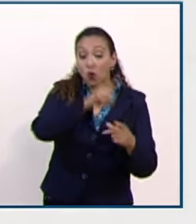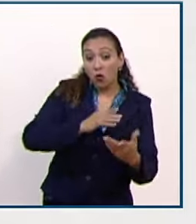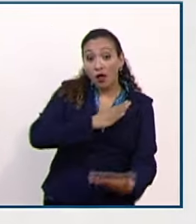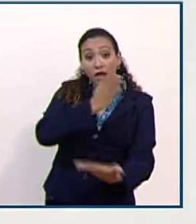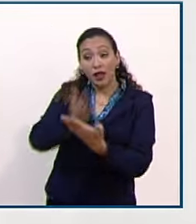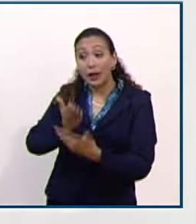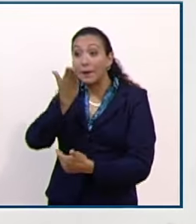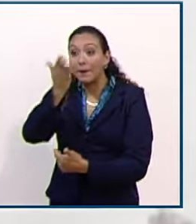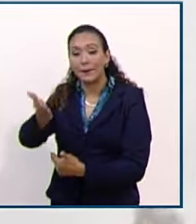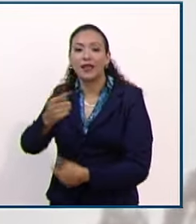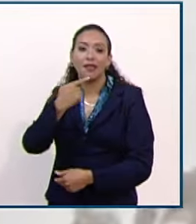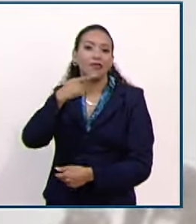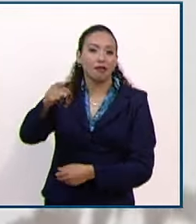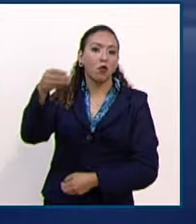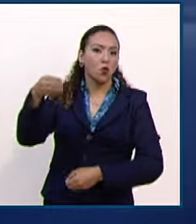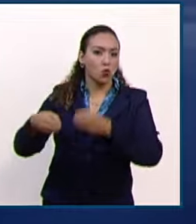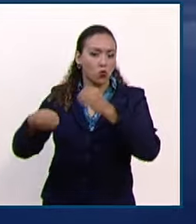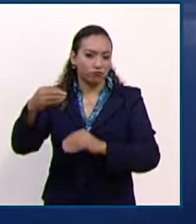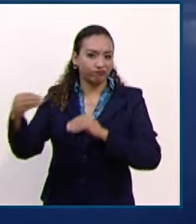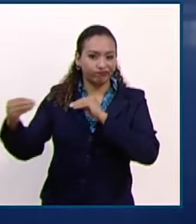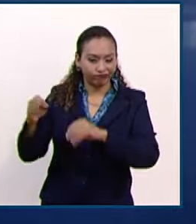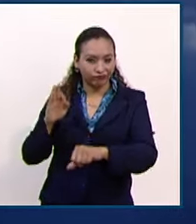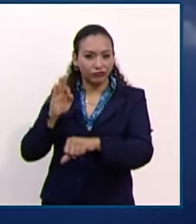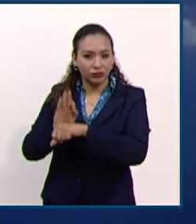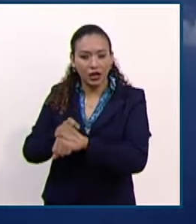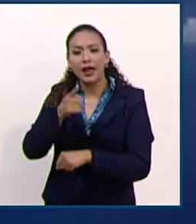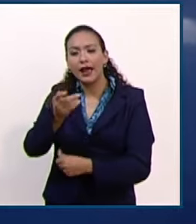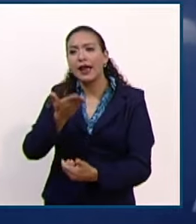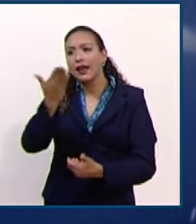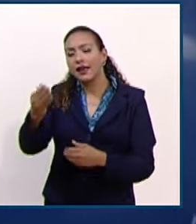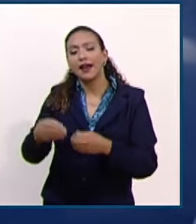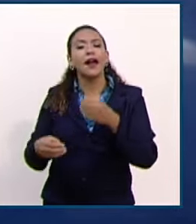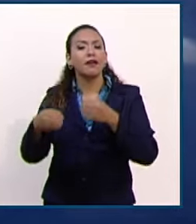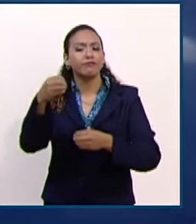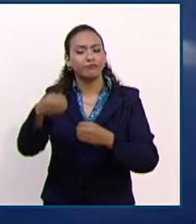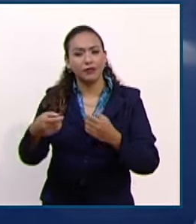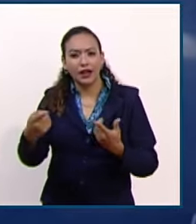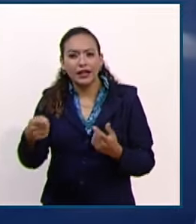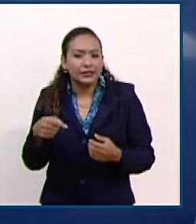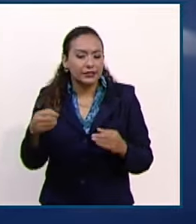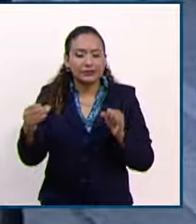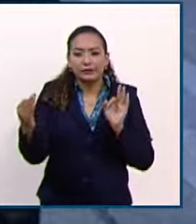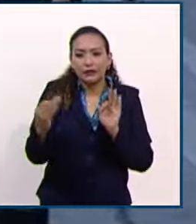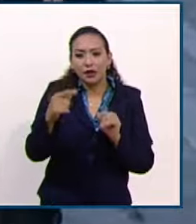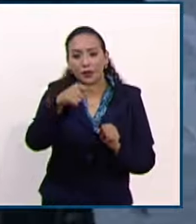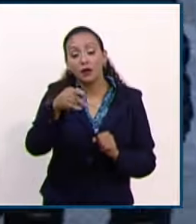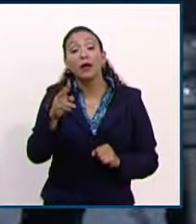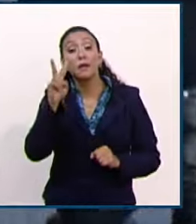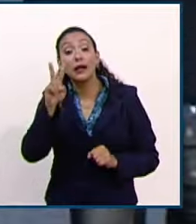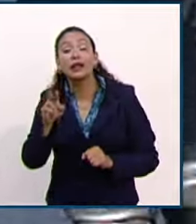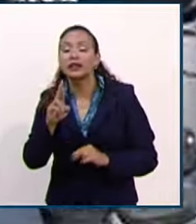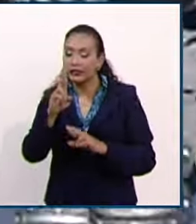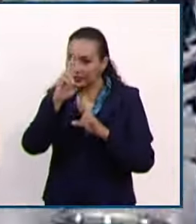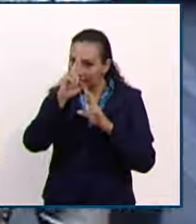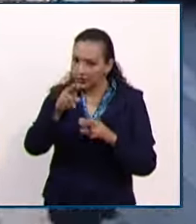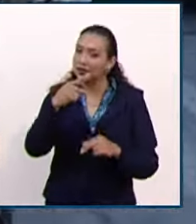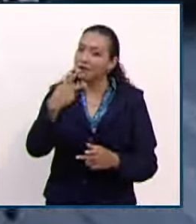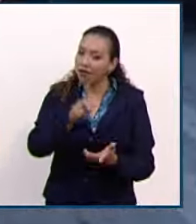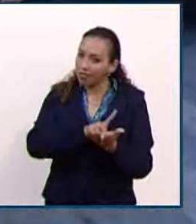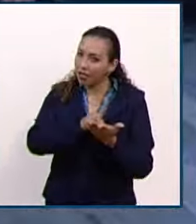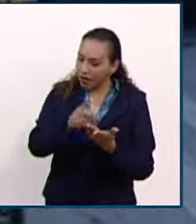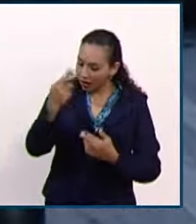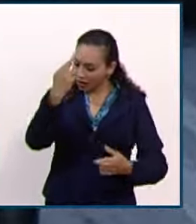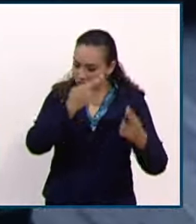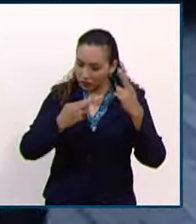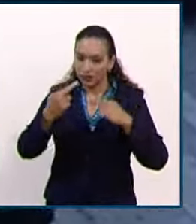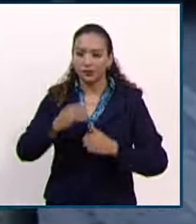para impugnar la acción o acto de autoridad ante un tribunal federal que revisará si se respetaron nuestros derechos humanos.